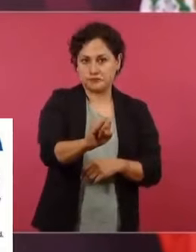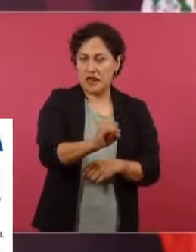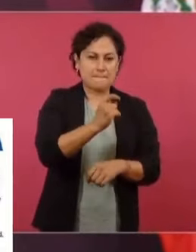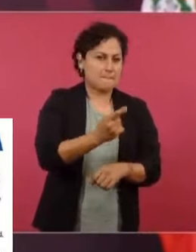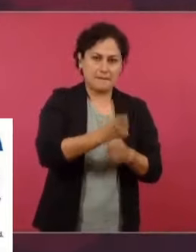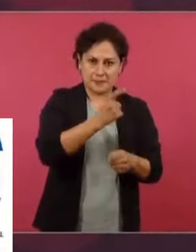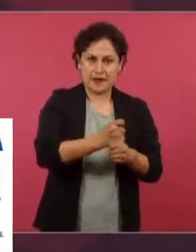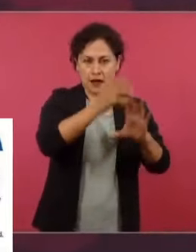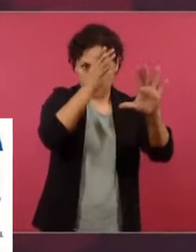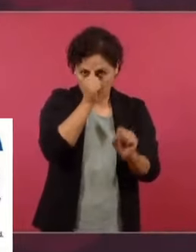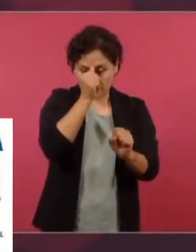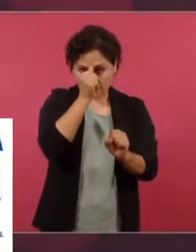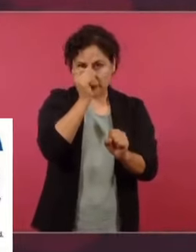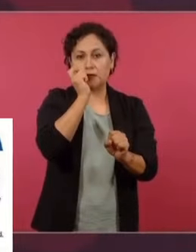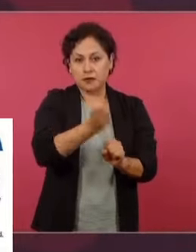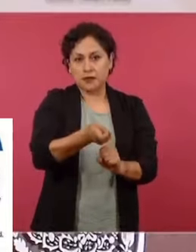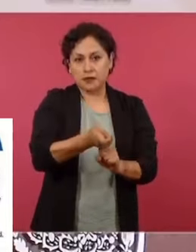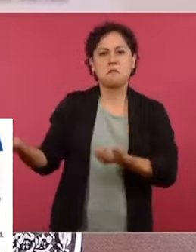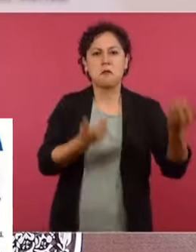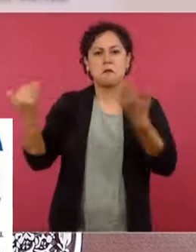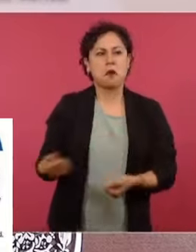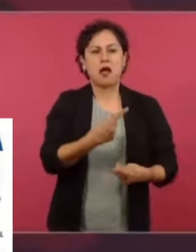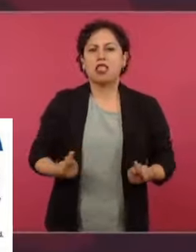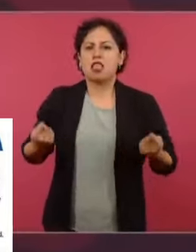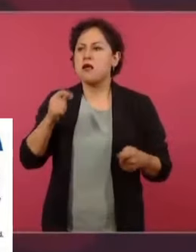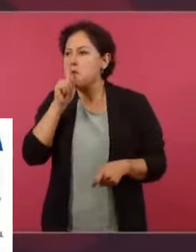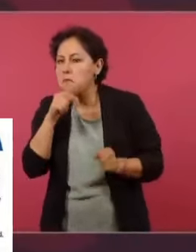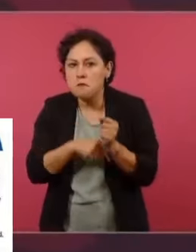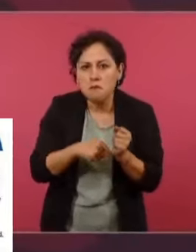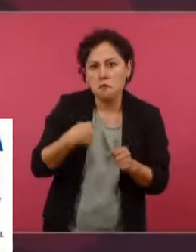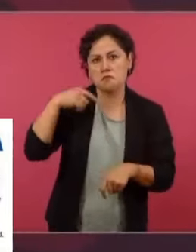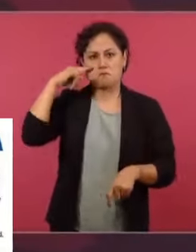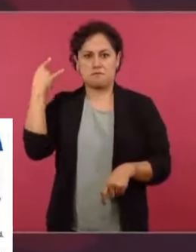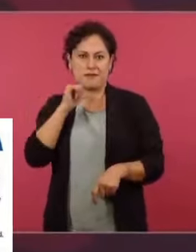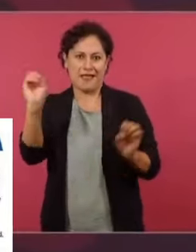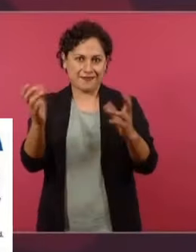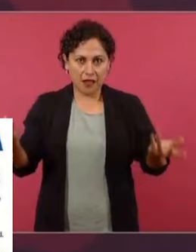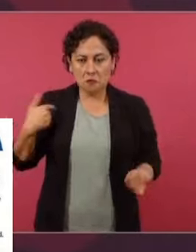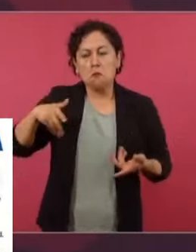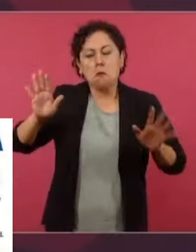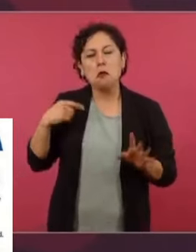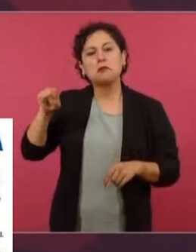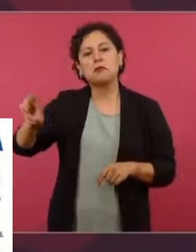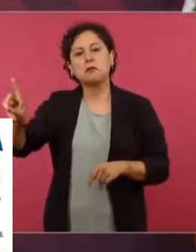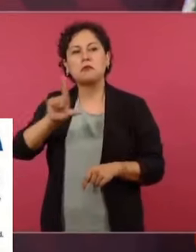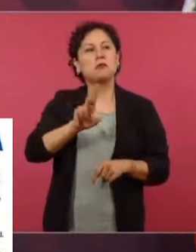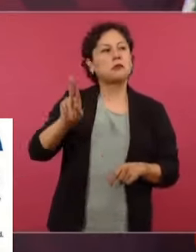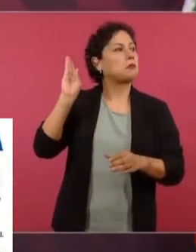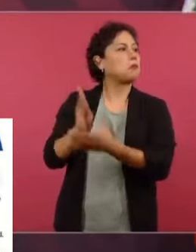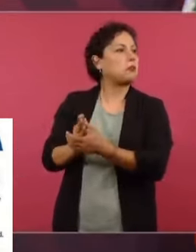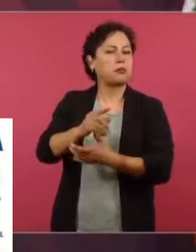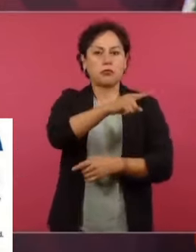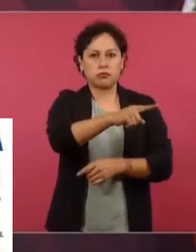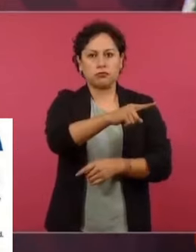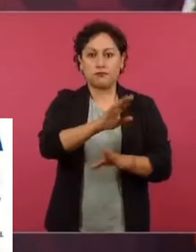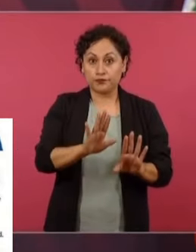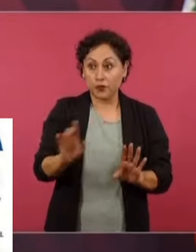con el propósito de que se respetara la clausura y de repente voy, porque no lo creía. Alguien me dijo,